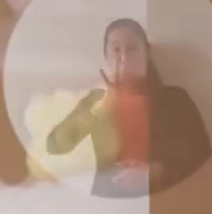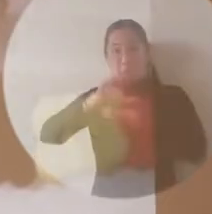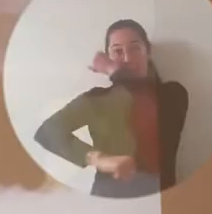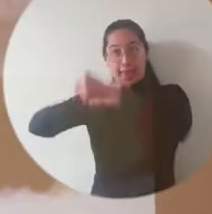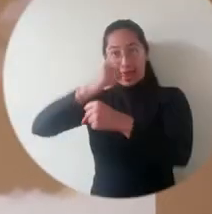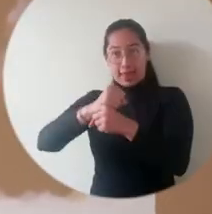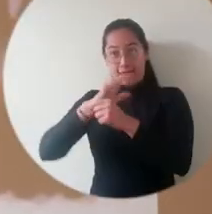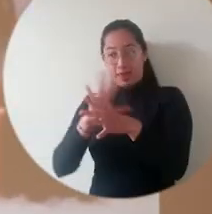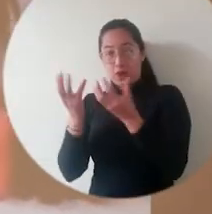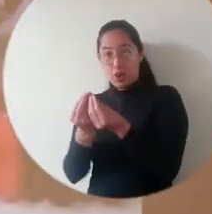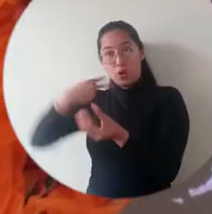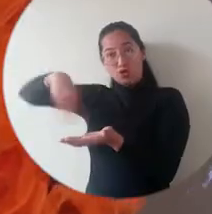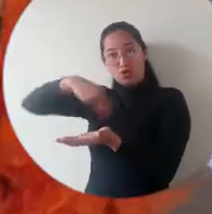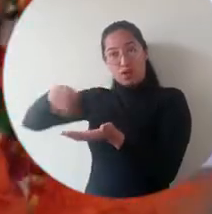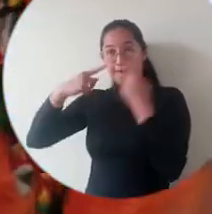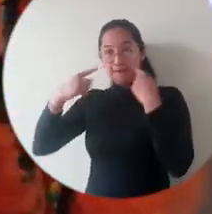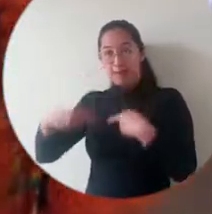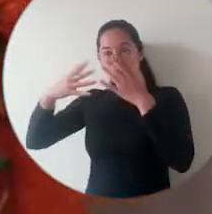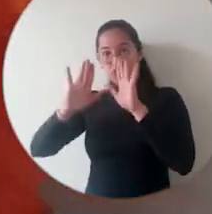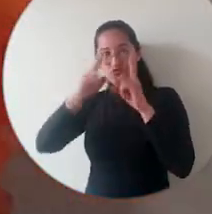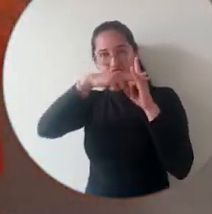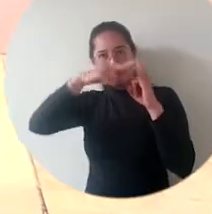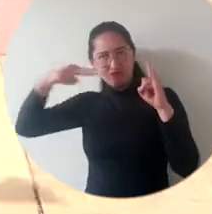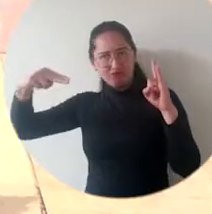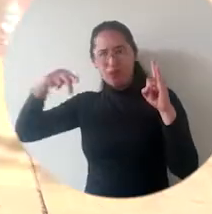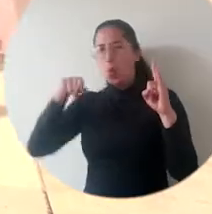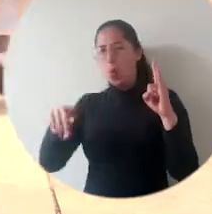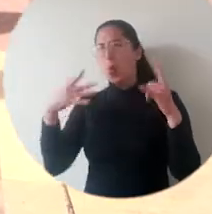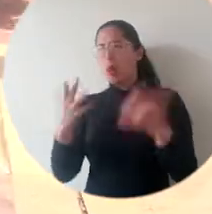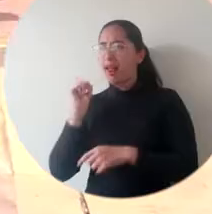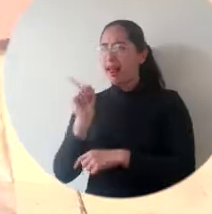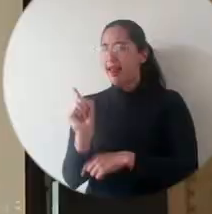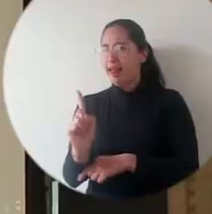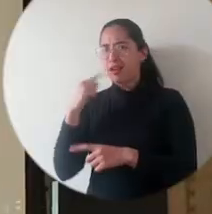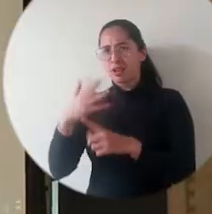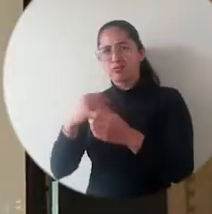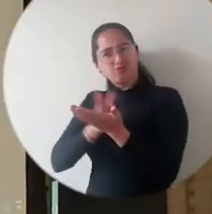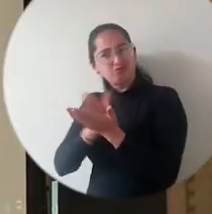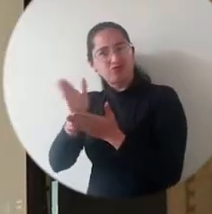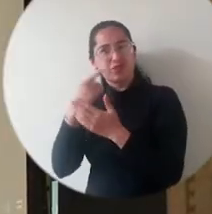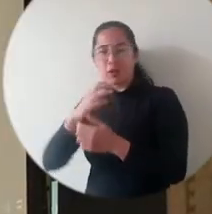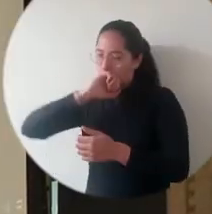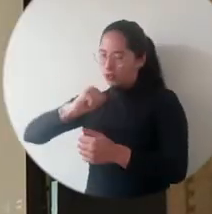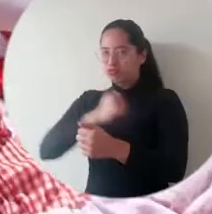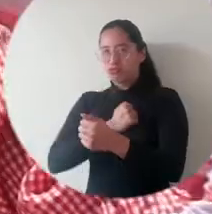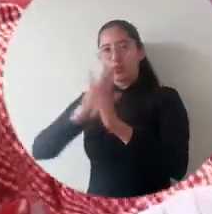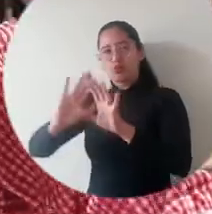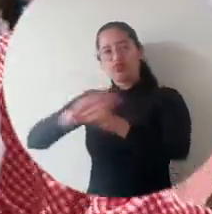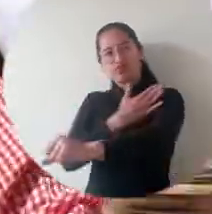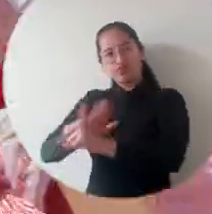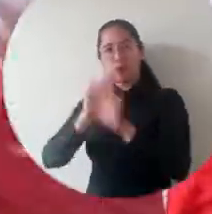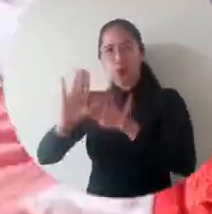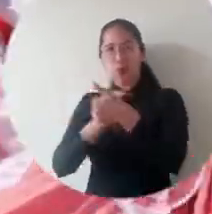Por 45 años, el Grupo de Danzas Folclóricas de la Universidad del Magdalena ha inmortalizado el patrimonio musical de la región